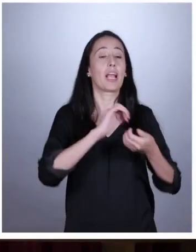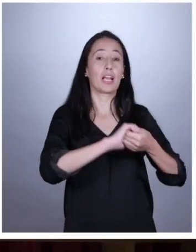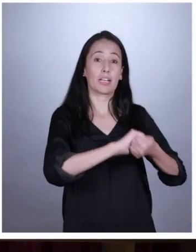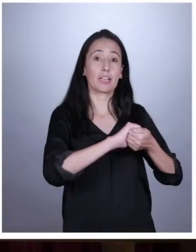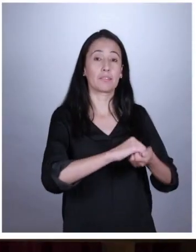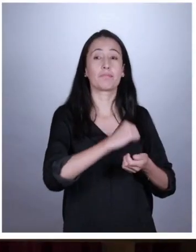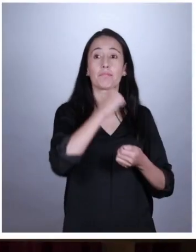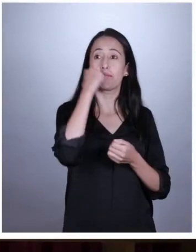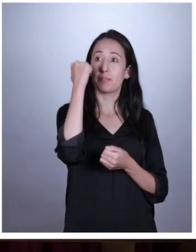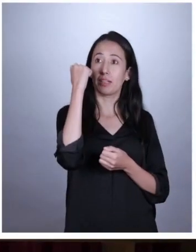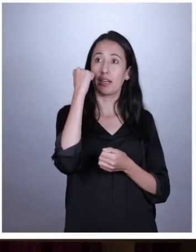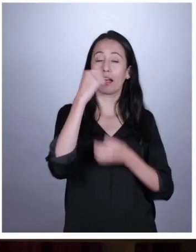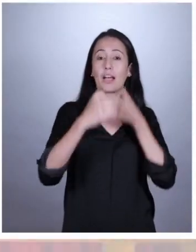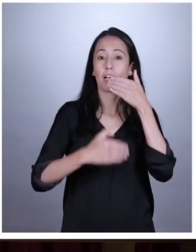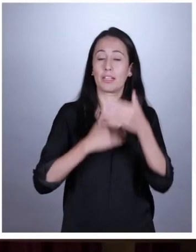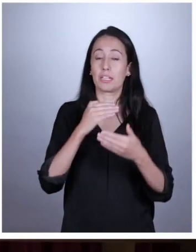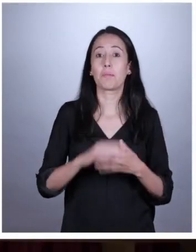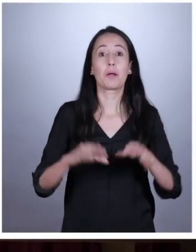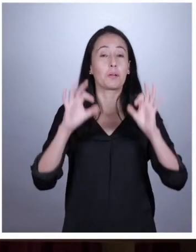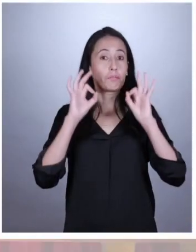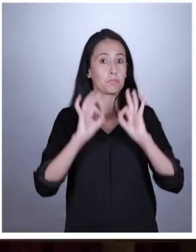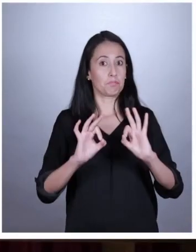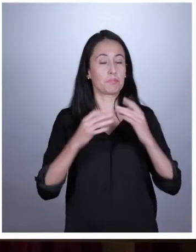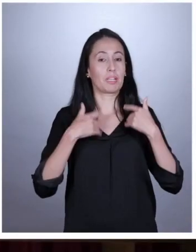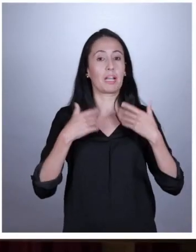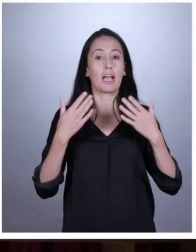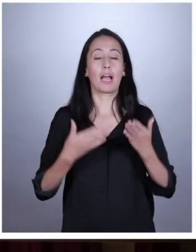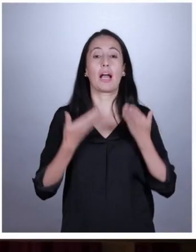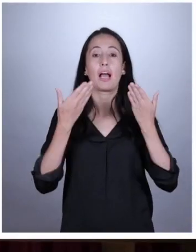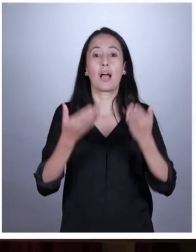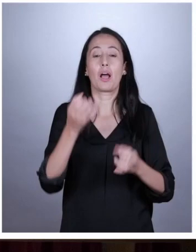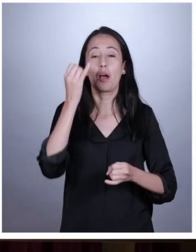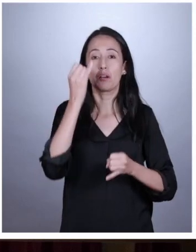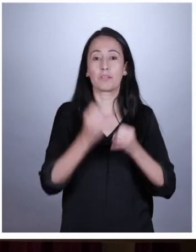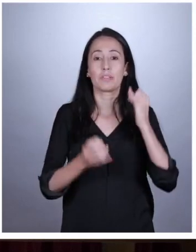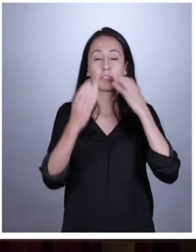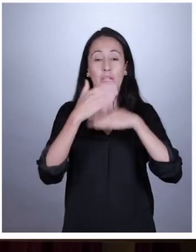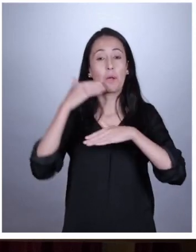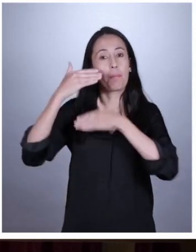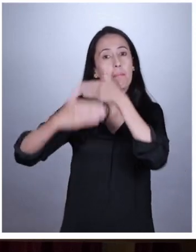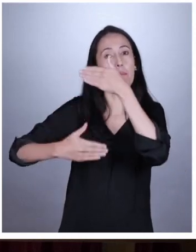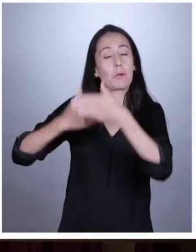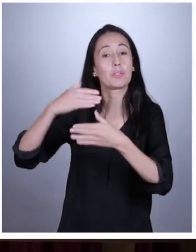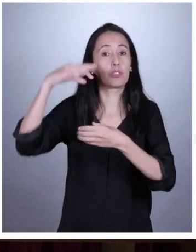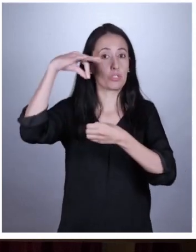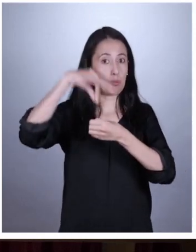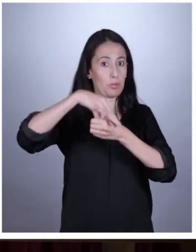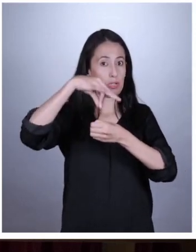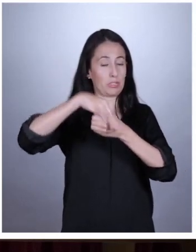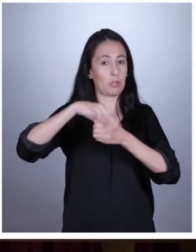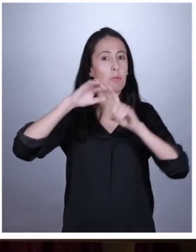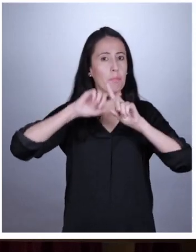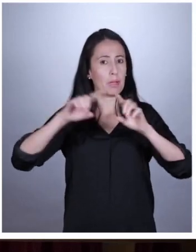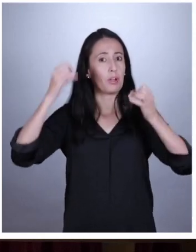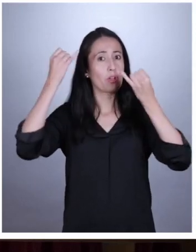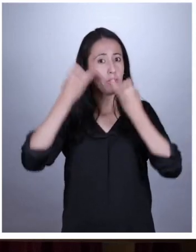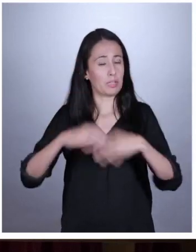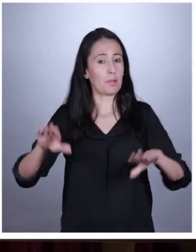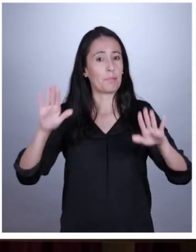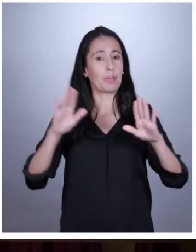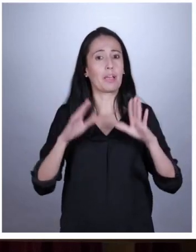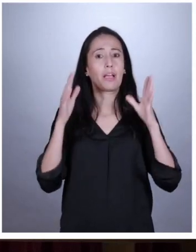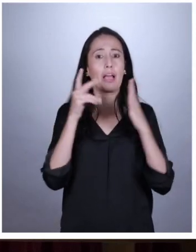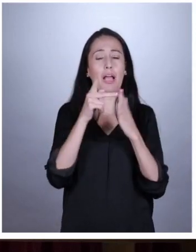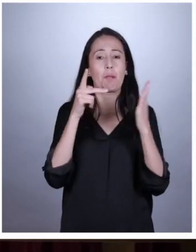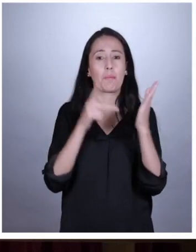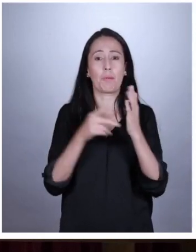Que gane el mejor. En efecto. Y así, llegamos al final de este proceso de votación. Pero también llegamos